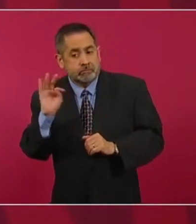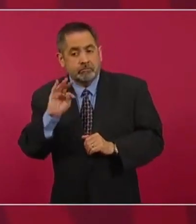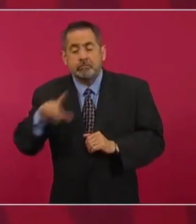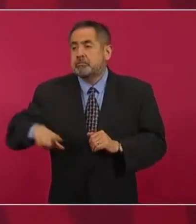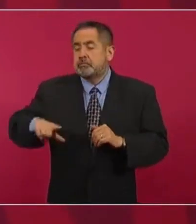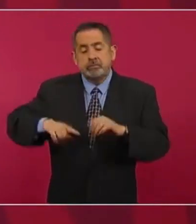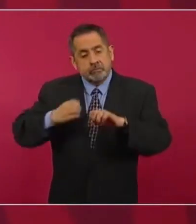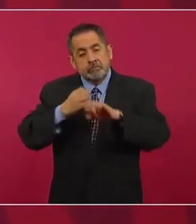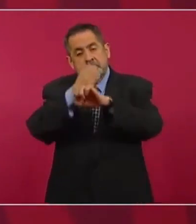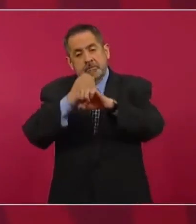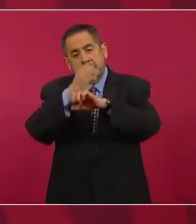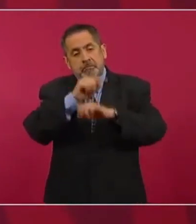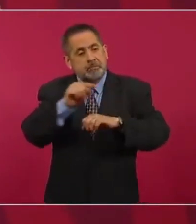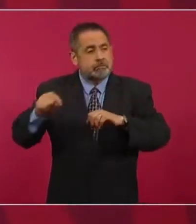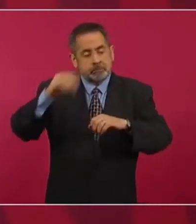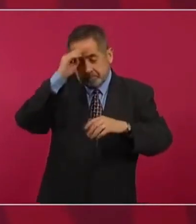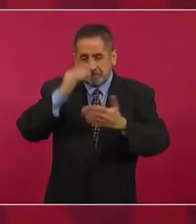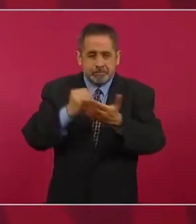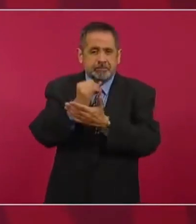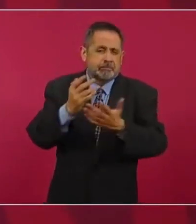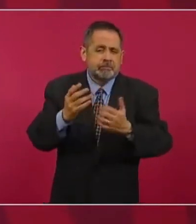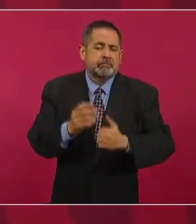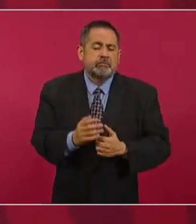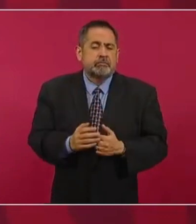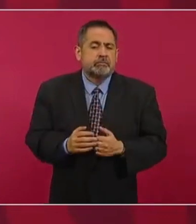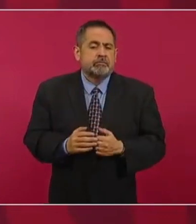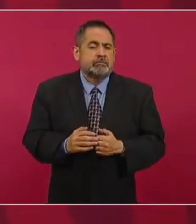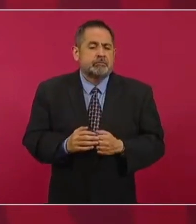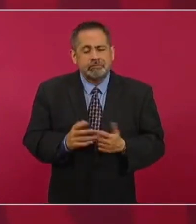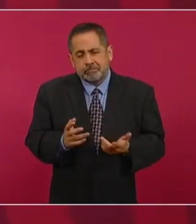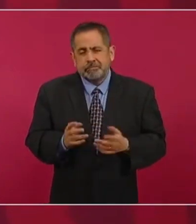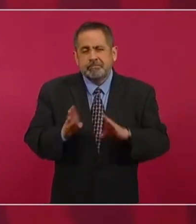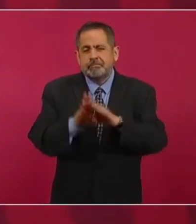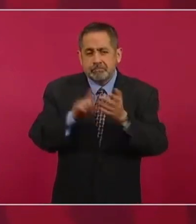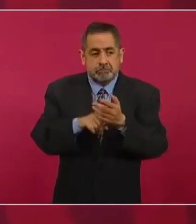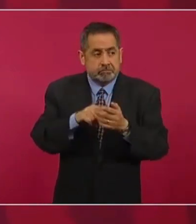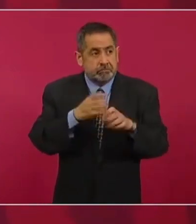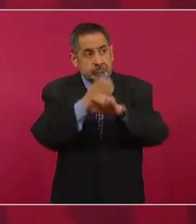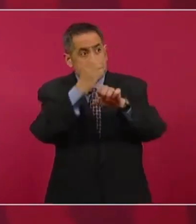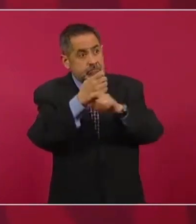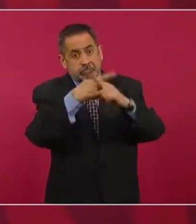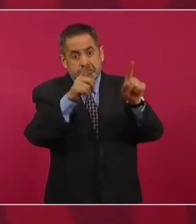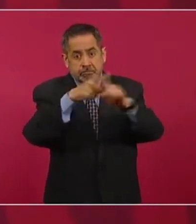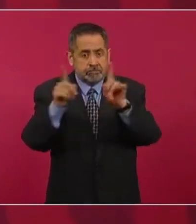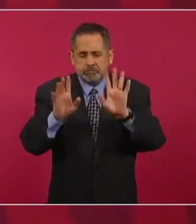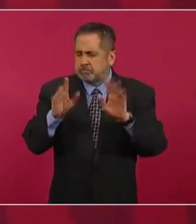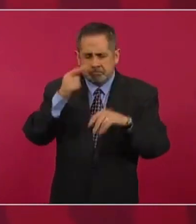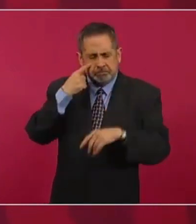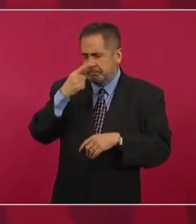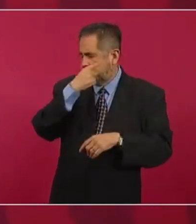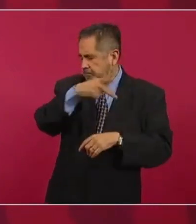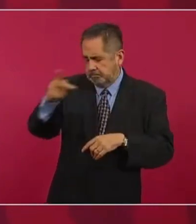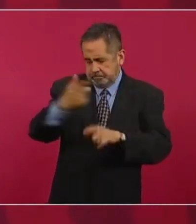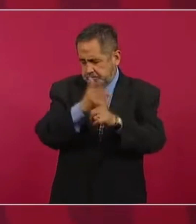deciden hacerlo de otra forma, pues están en libertad.